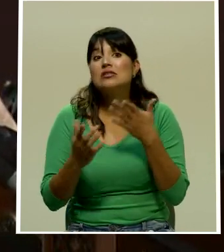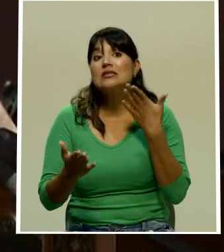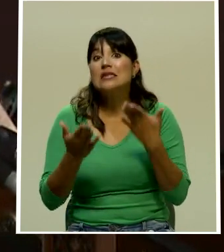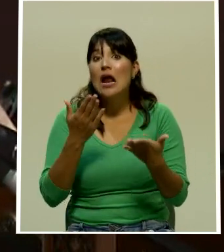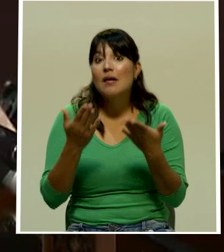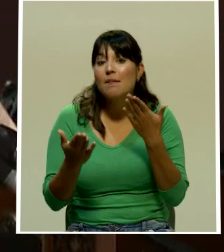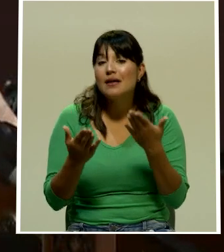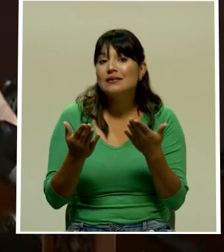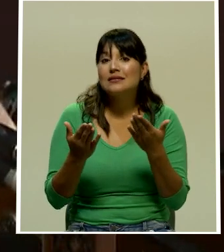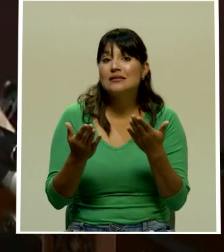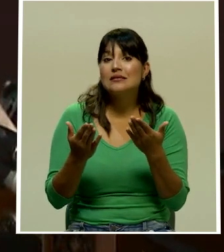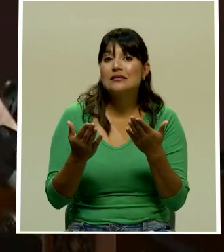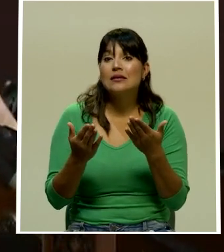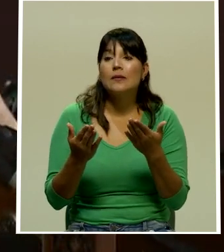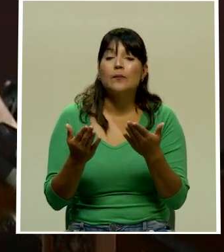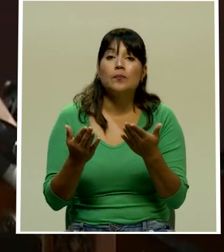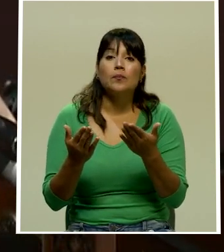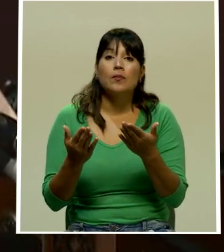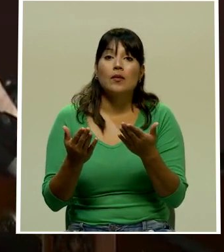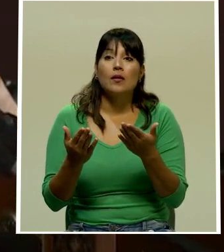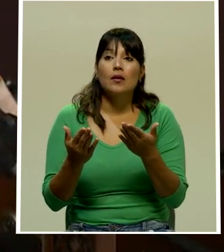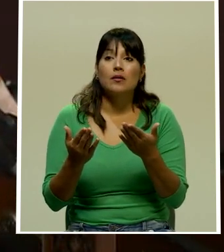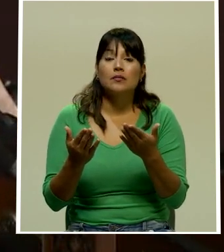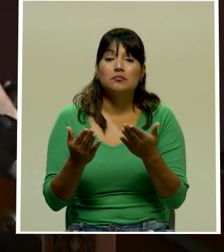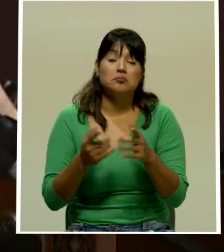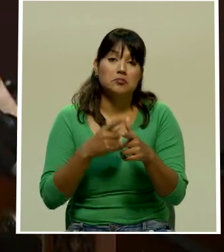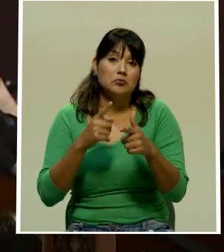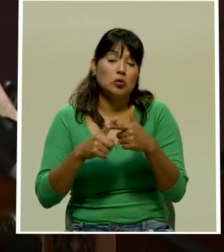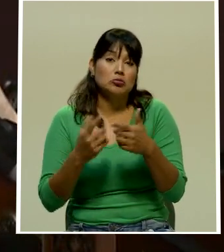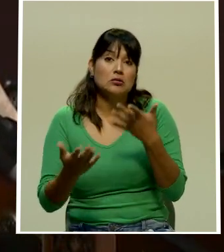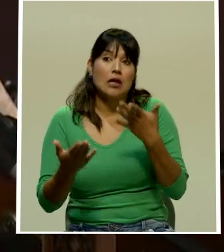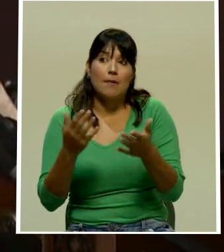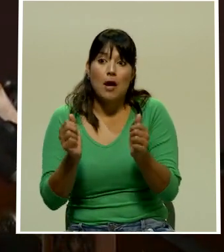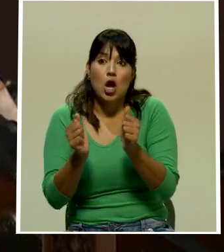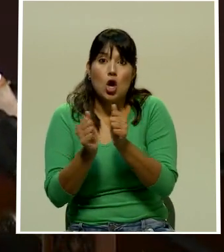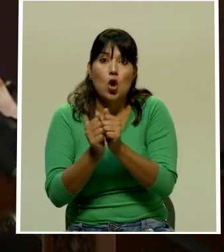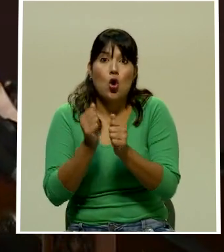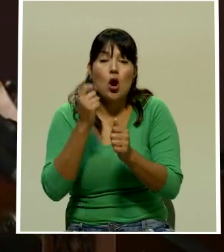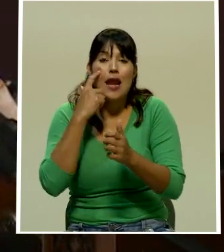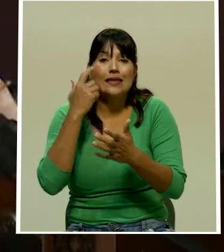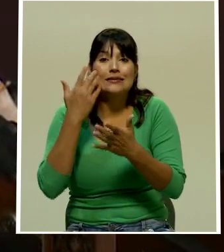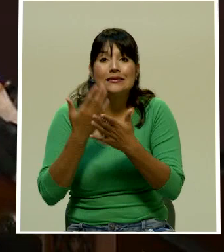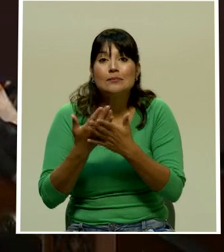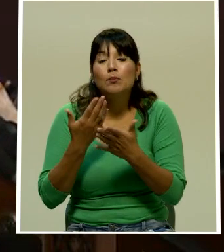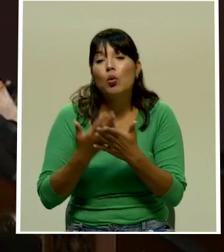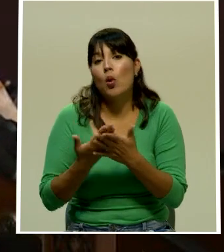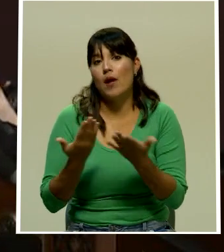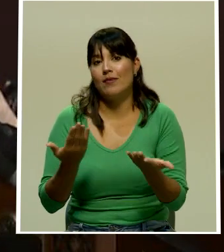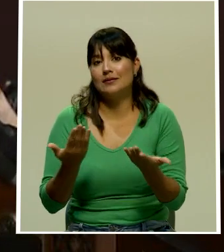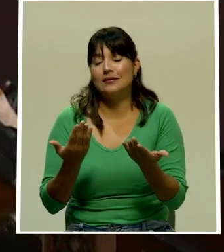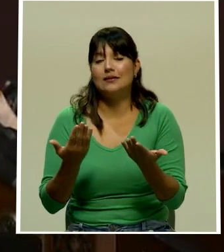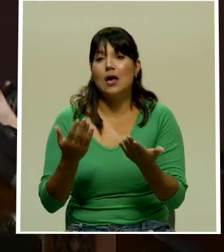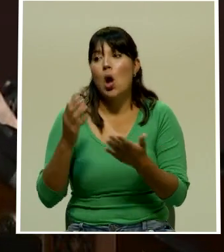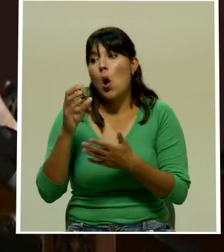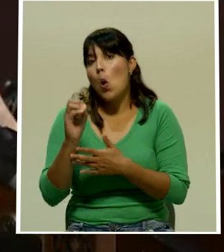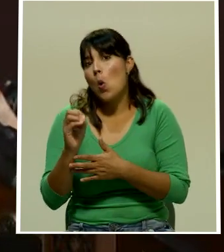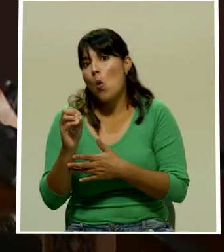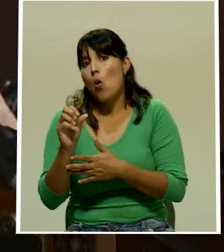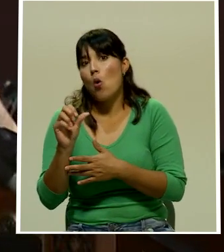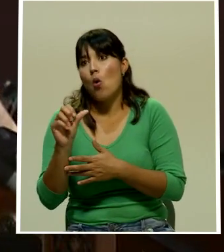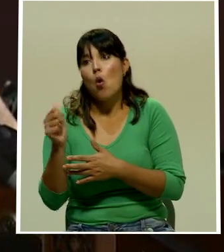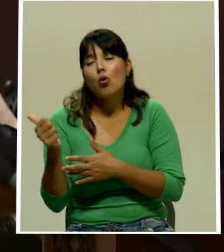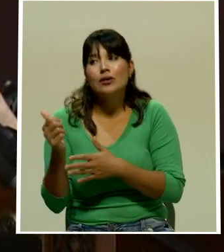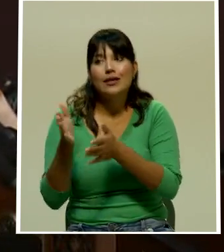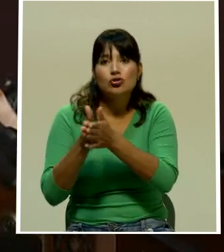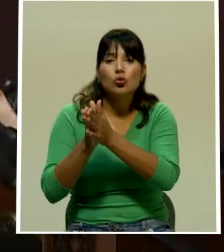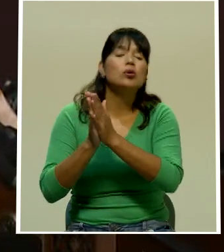existían en los imputados esas condiciones para poder imponer una medida. Si el juez valora y considera que no se da